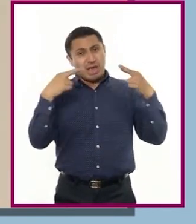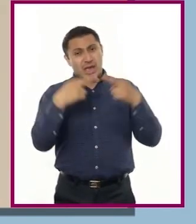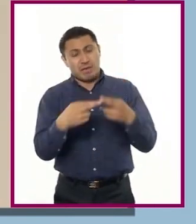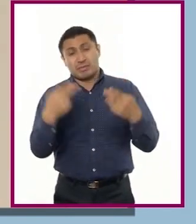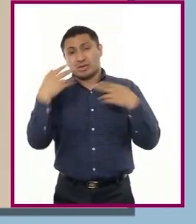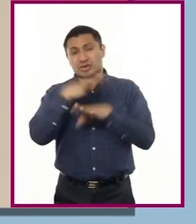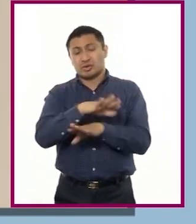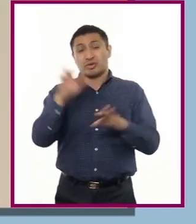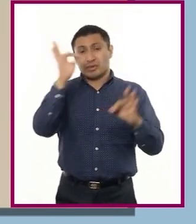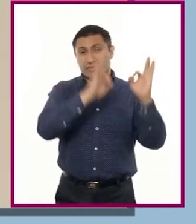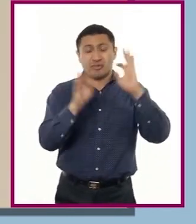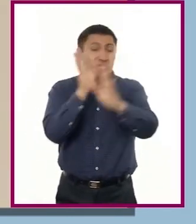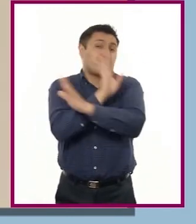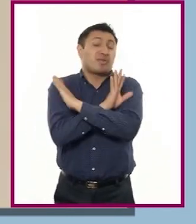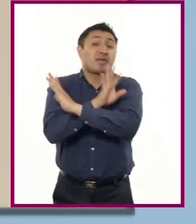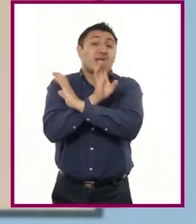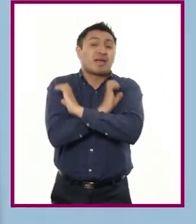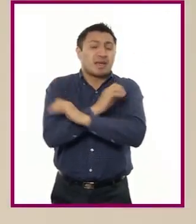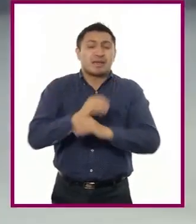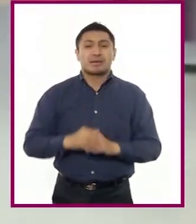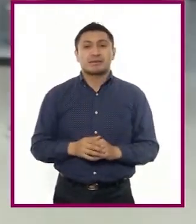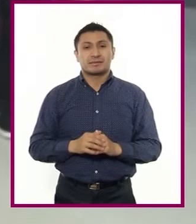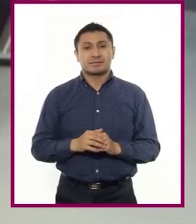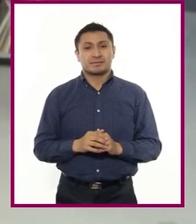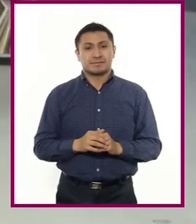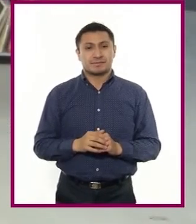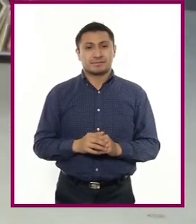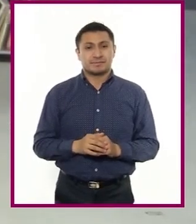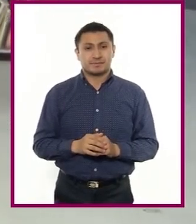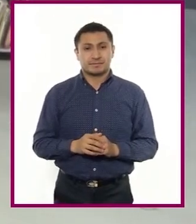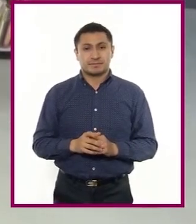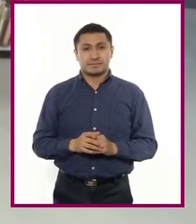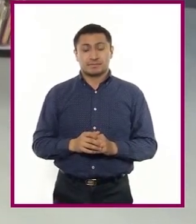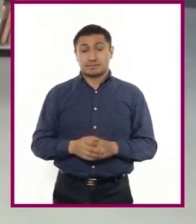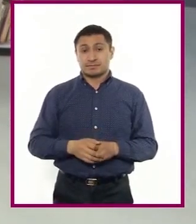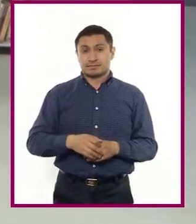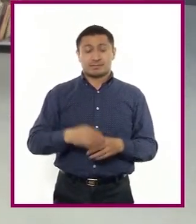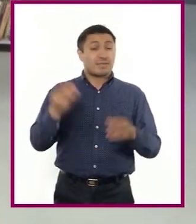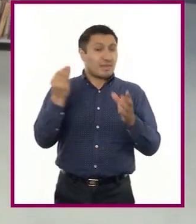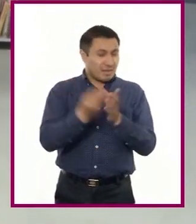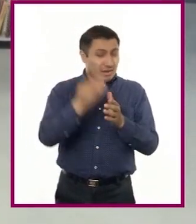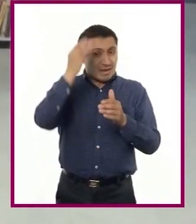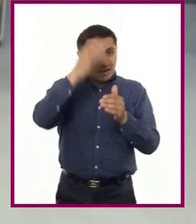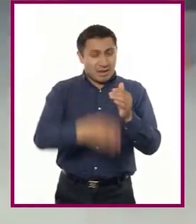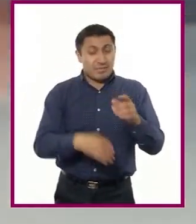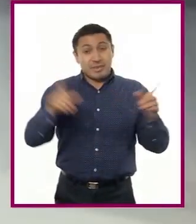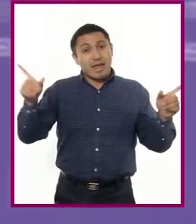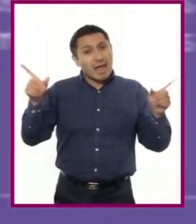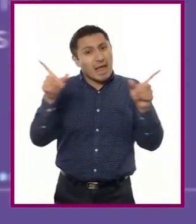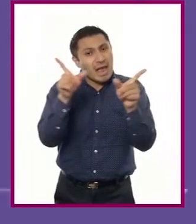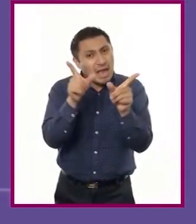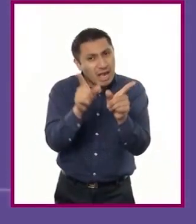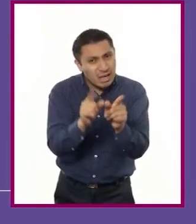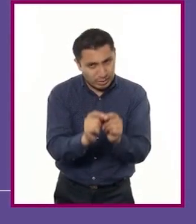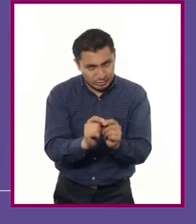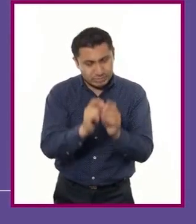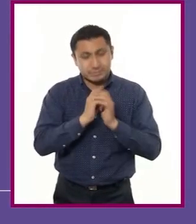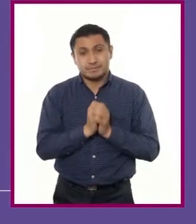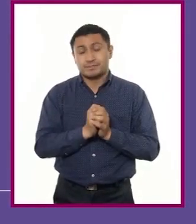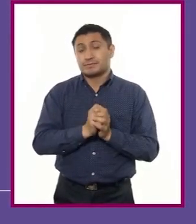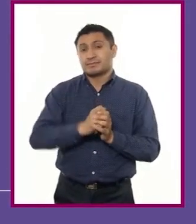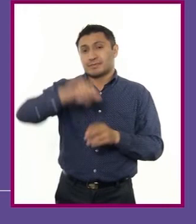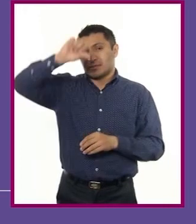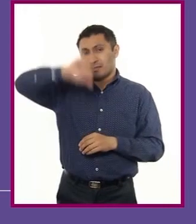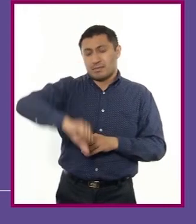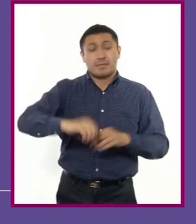la Asignatura de Formación Cívica y Ética. Para cerrar la sesión, recapitulemos. En esta